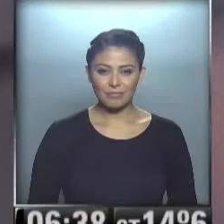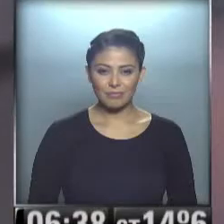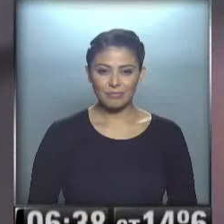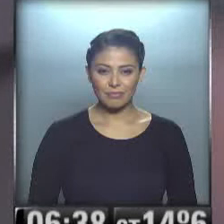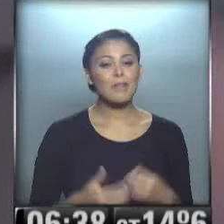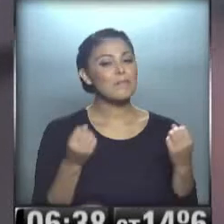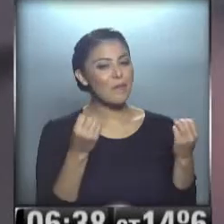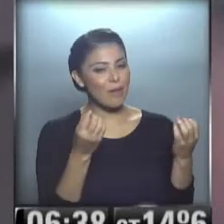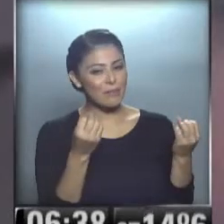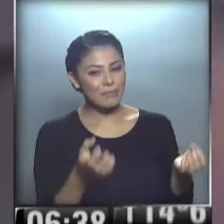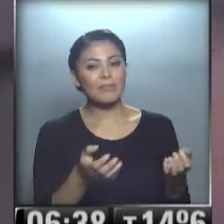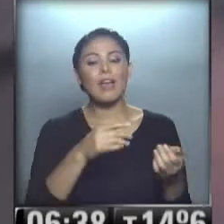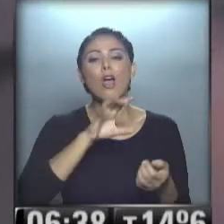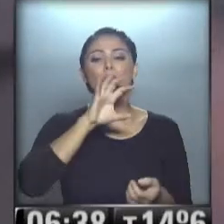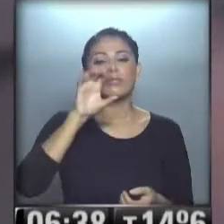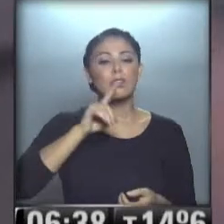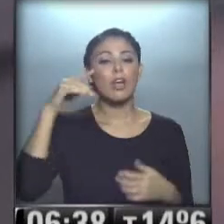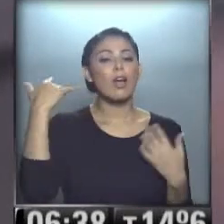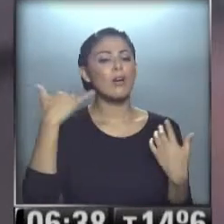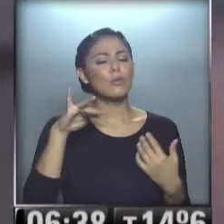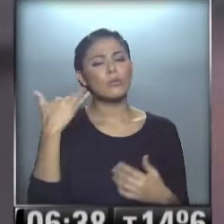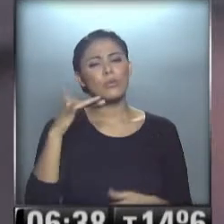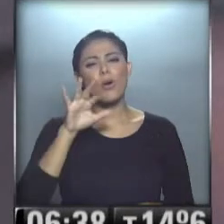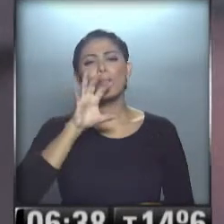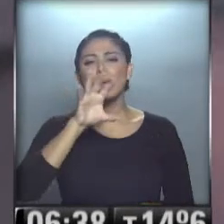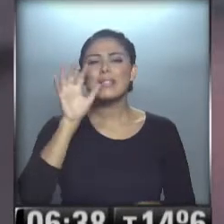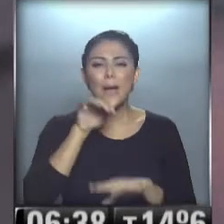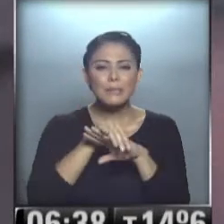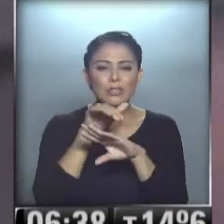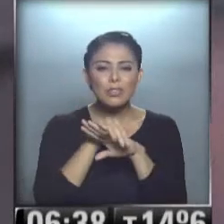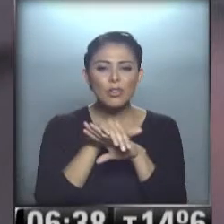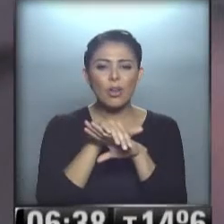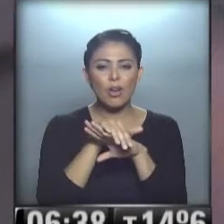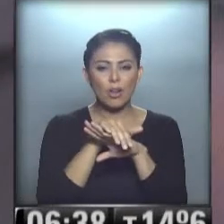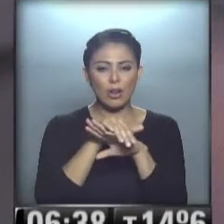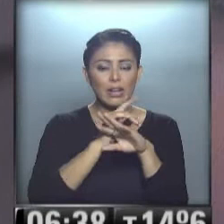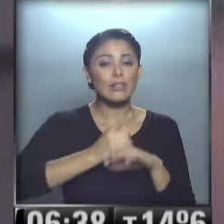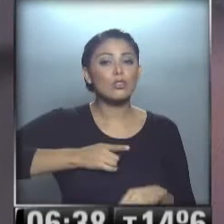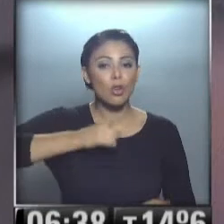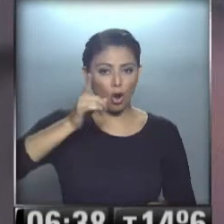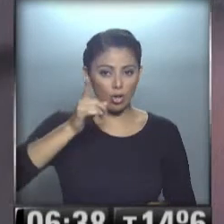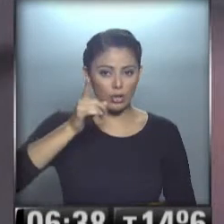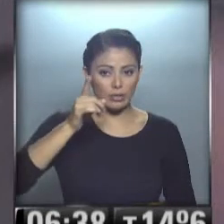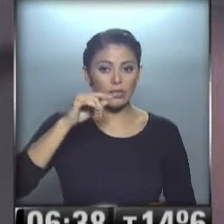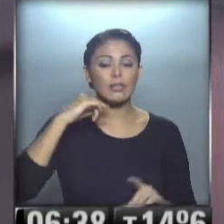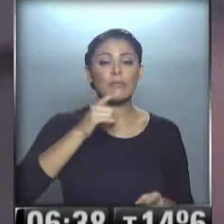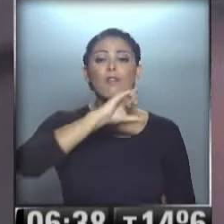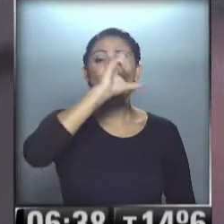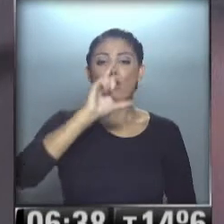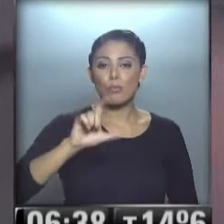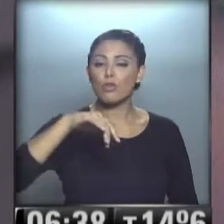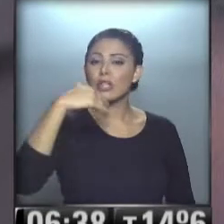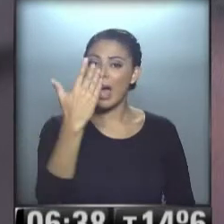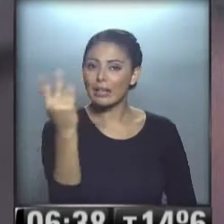...muy bien, el noreste... ...ay, la provincia de Misiones... ...en el norte de Misiones... ...y este de Formosa...